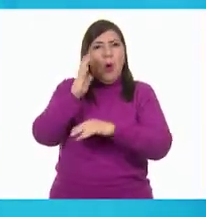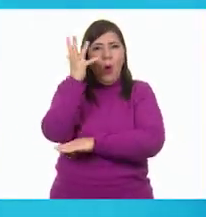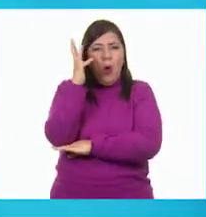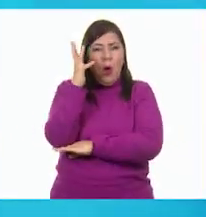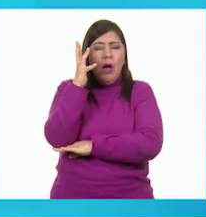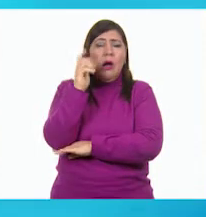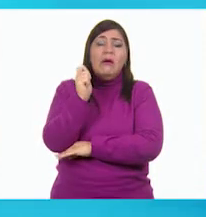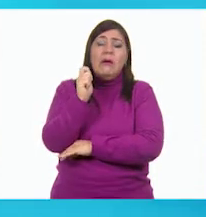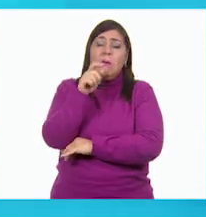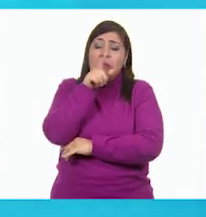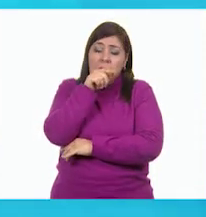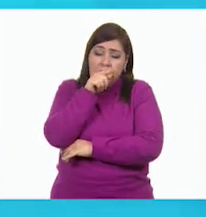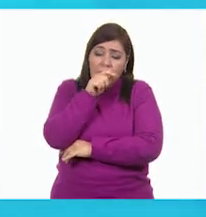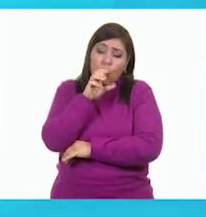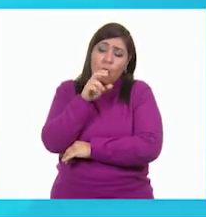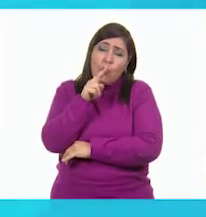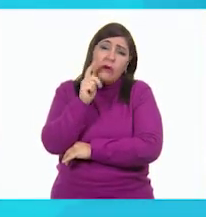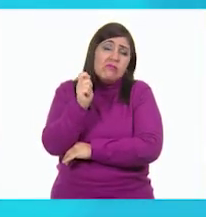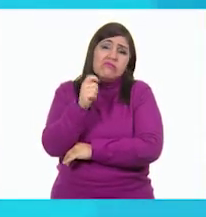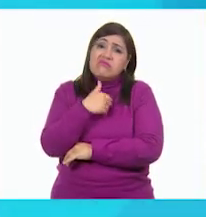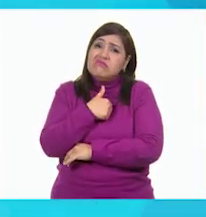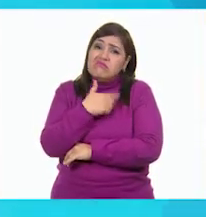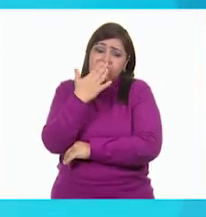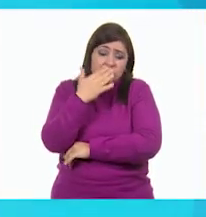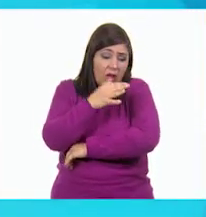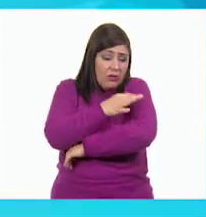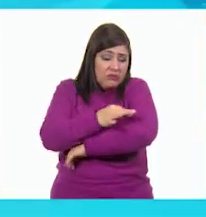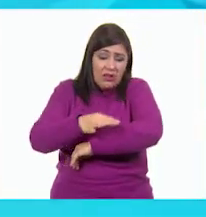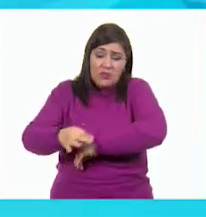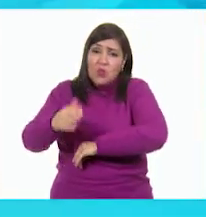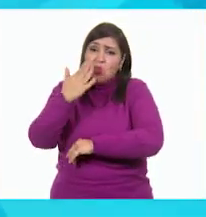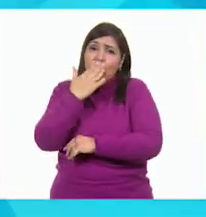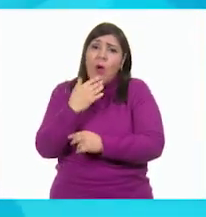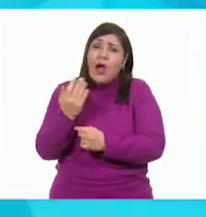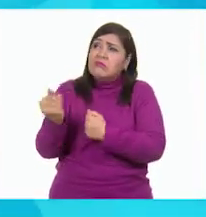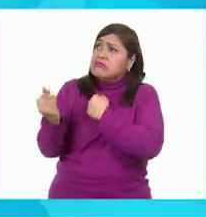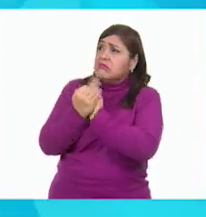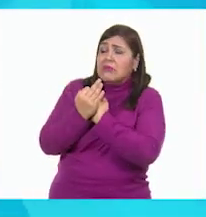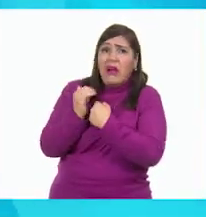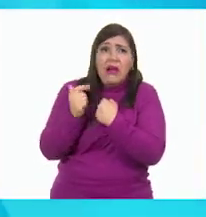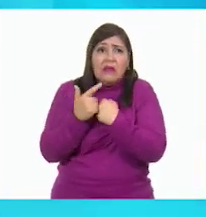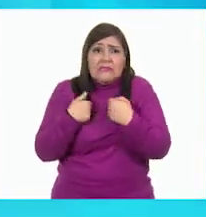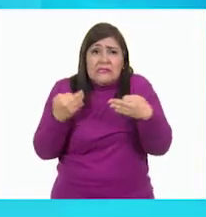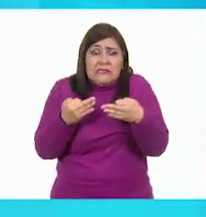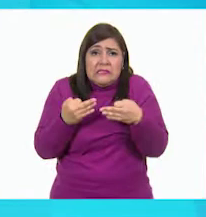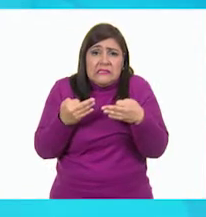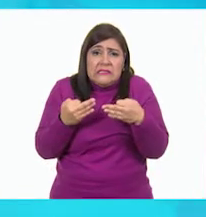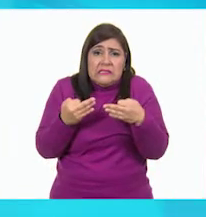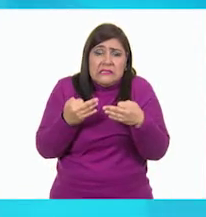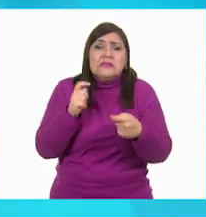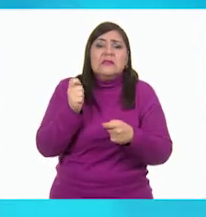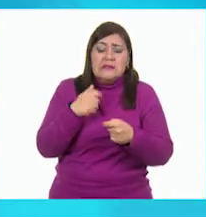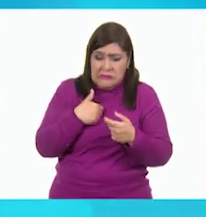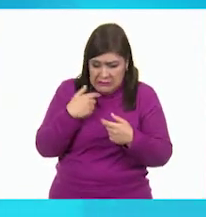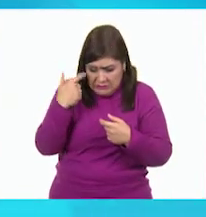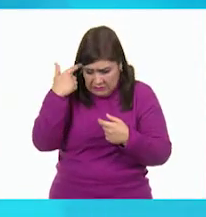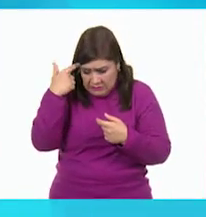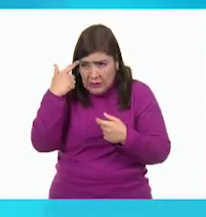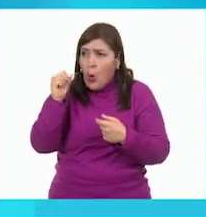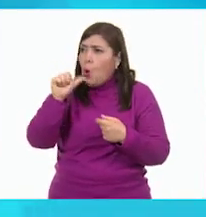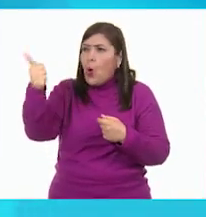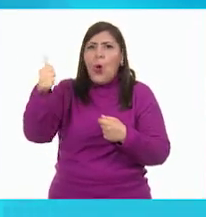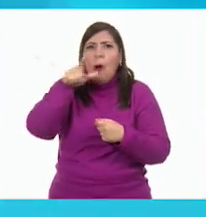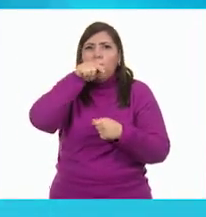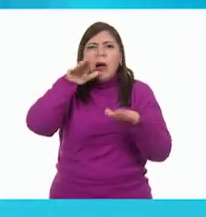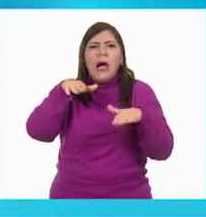muy triste, pues él no tenía ni una sola pluma que lo cubriera. ¿Qué haré? Le preguntó a un gorrián.